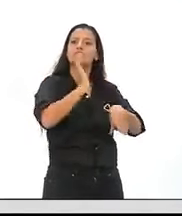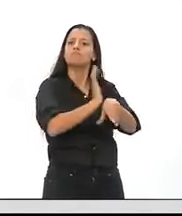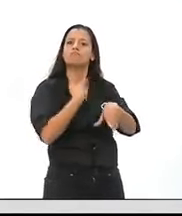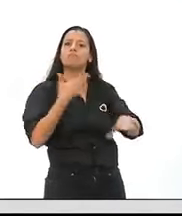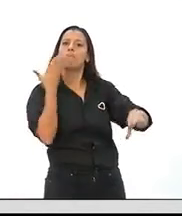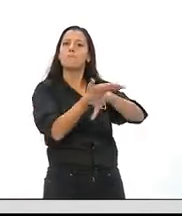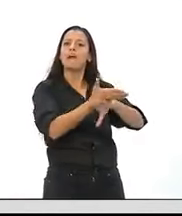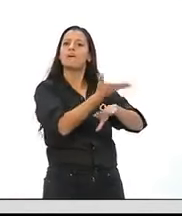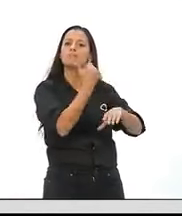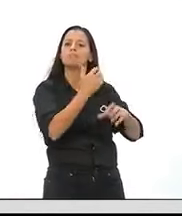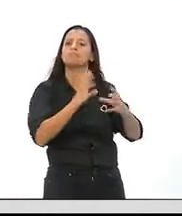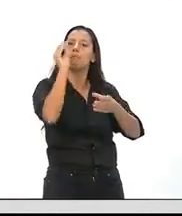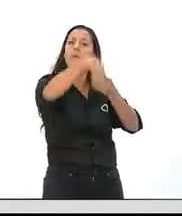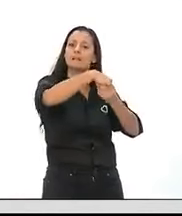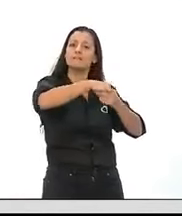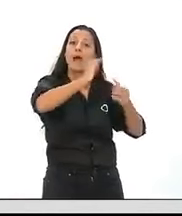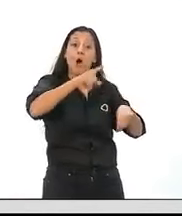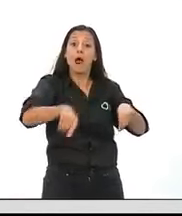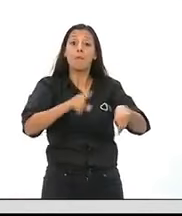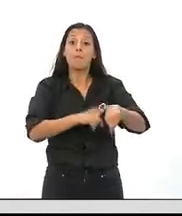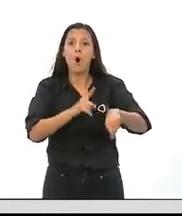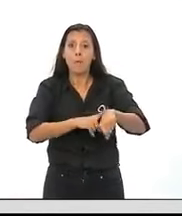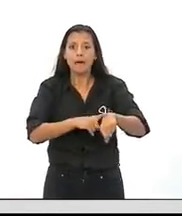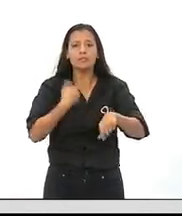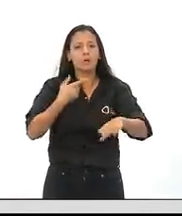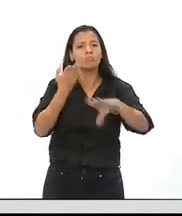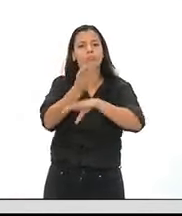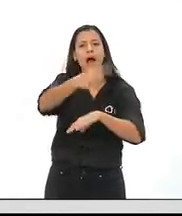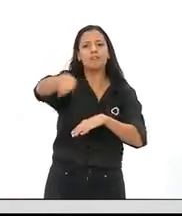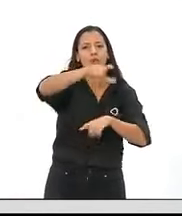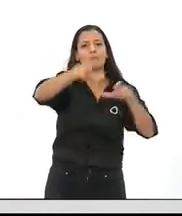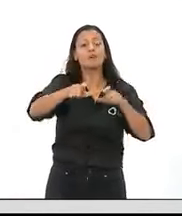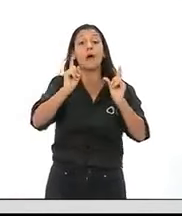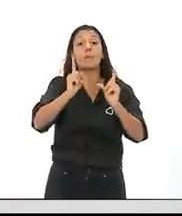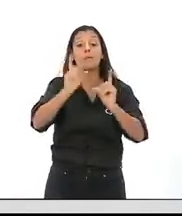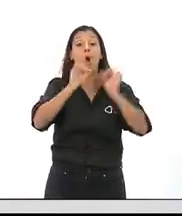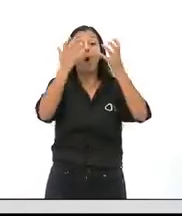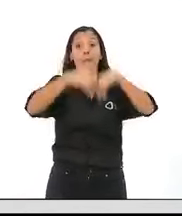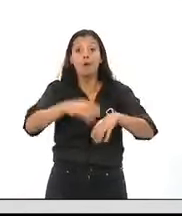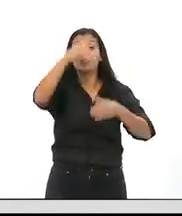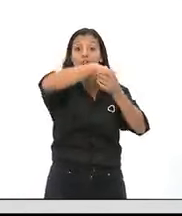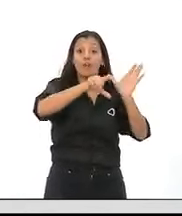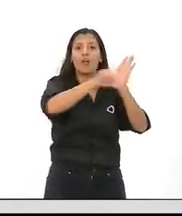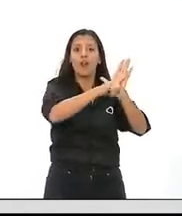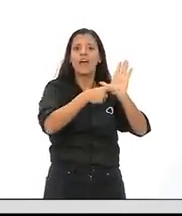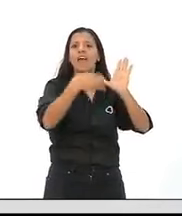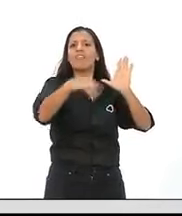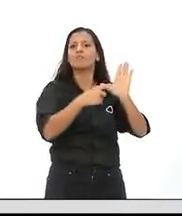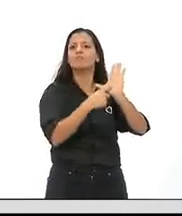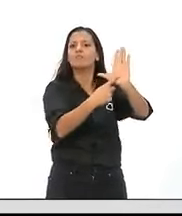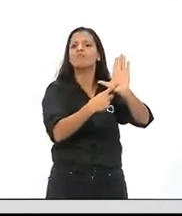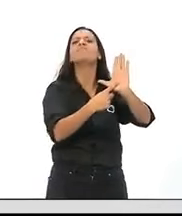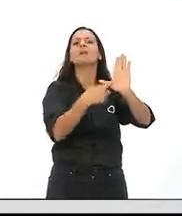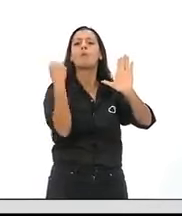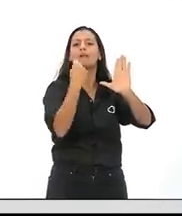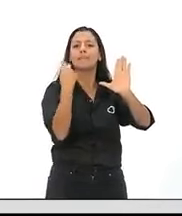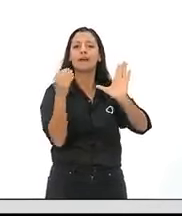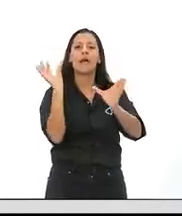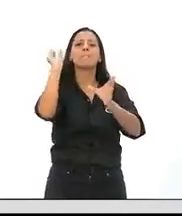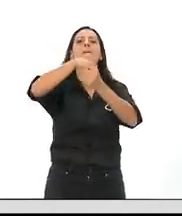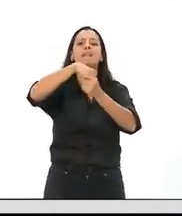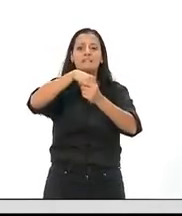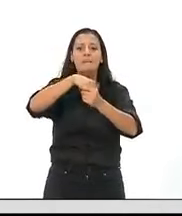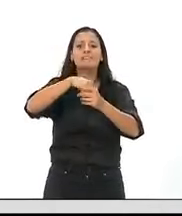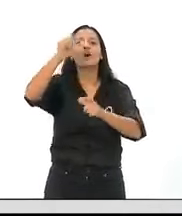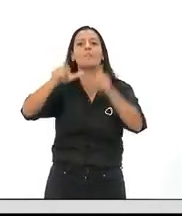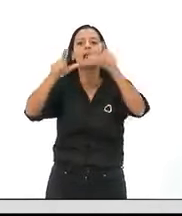solicitar e interpelar en este momento y solicitar que en este proyecto de ley se contemple la participación política de